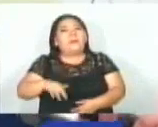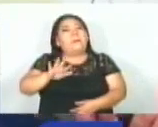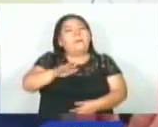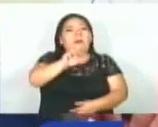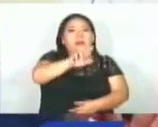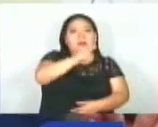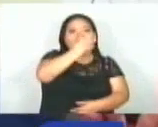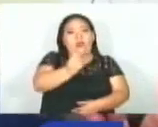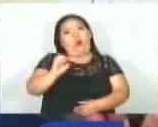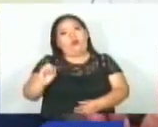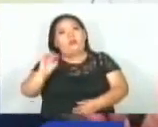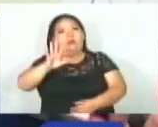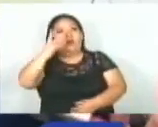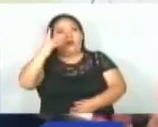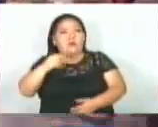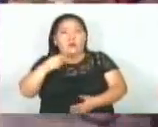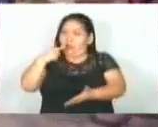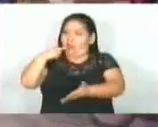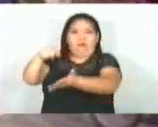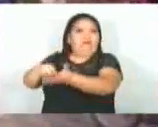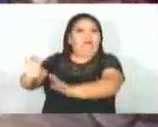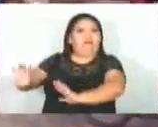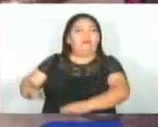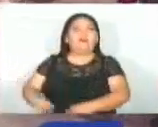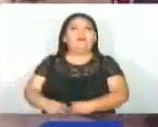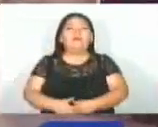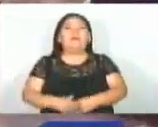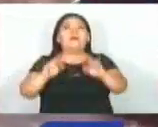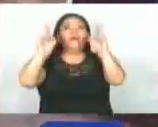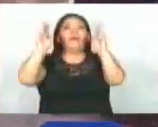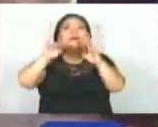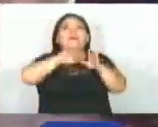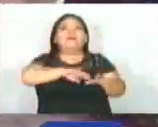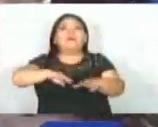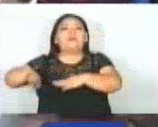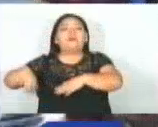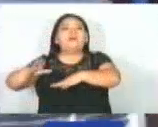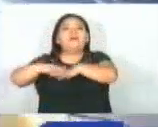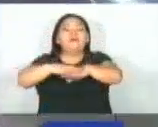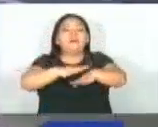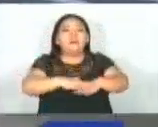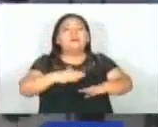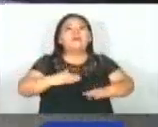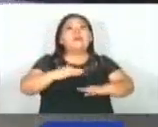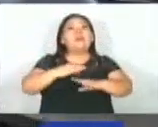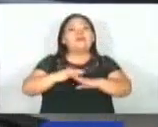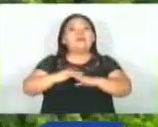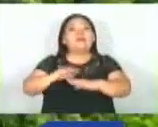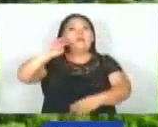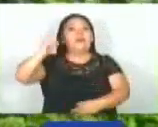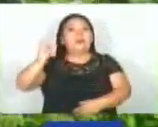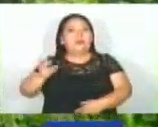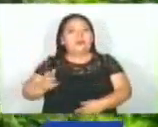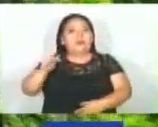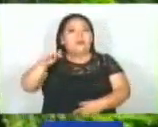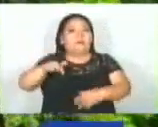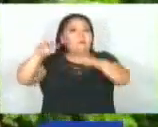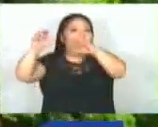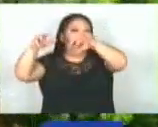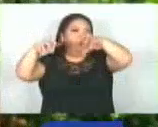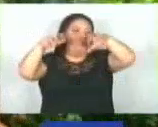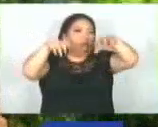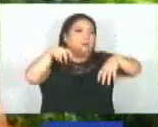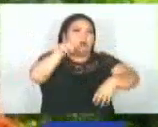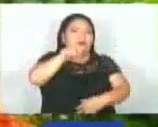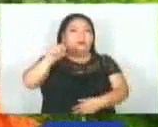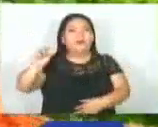cinco días hábiles para poder poner su reclamo. En otro tema, ante el aviso emitido por Protección Civil por la influencia indirecta de la tormenta